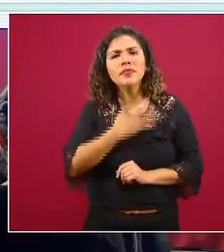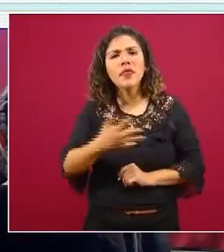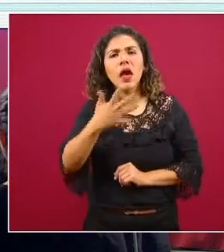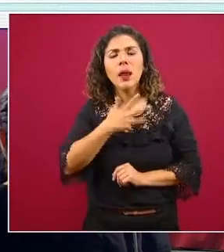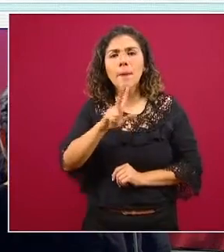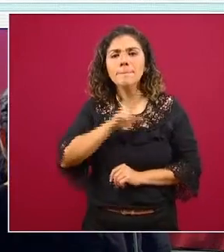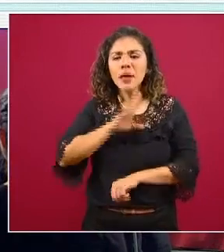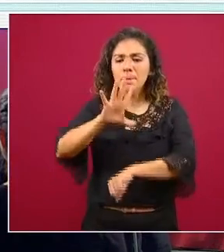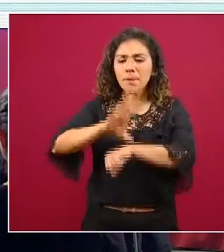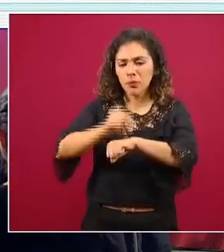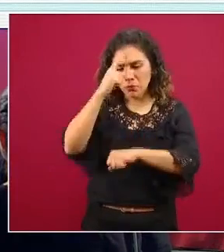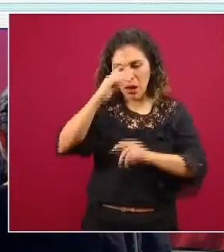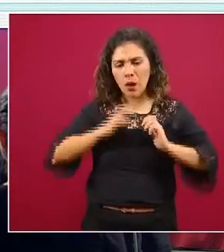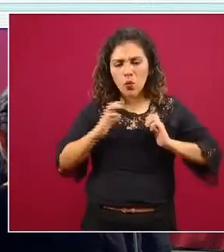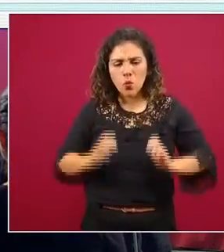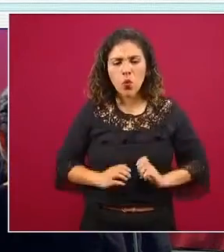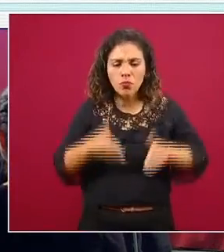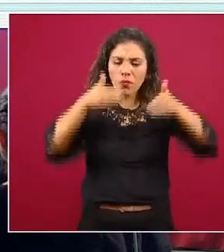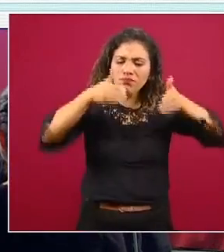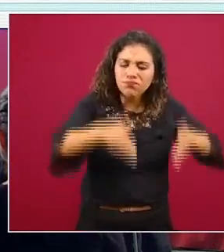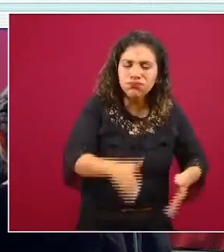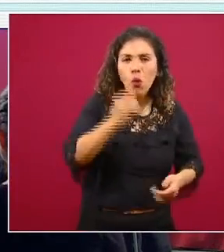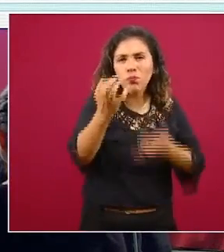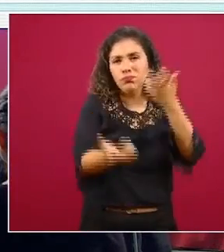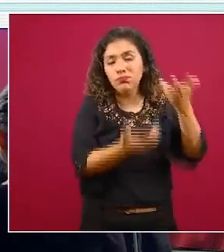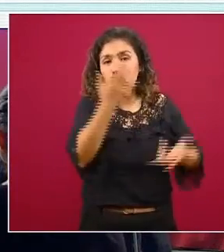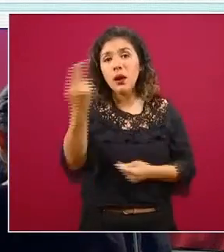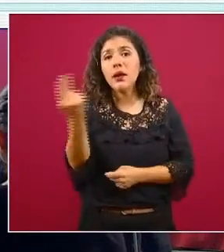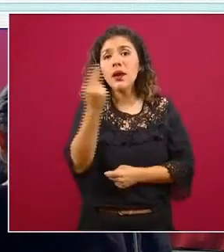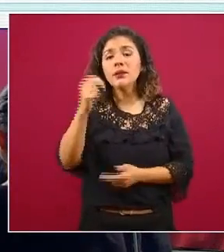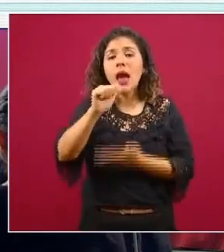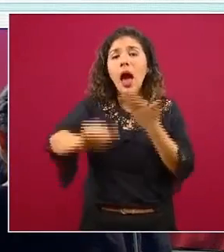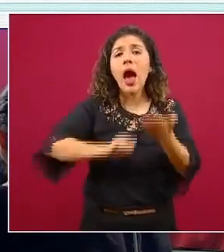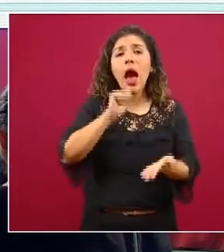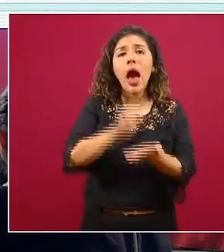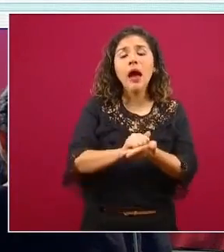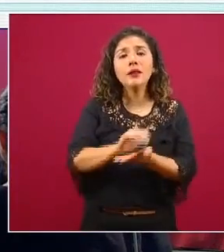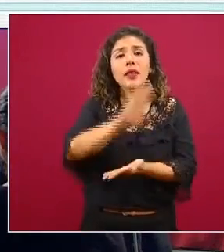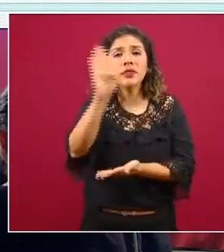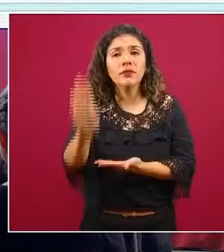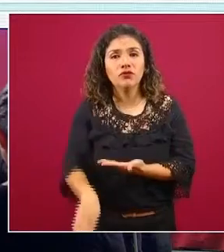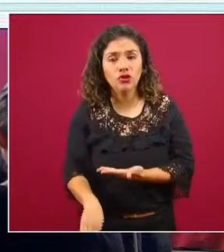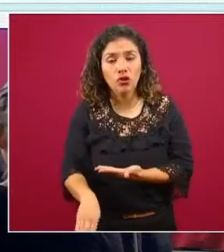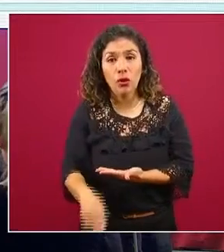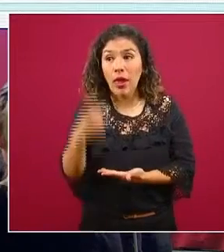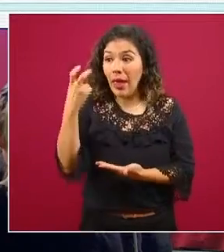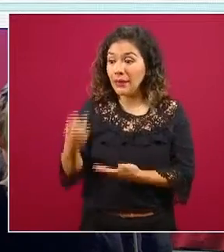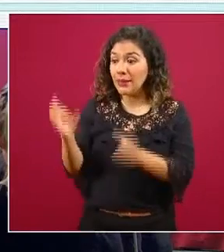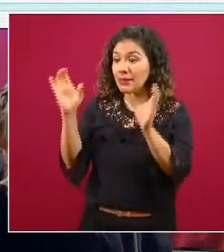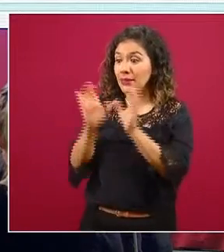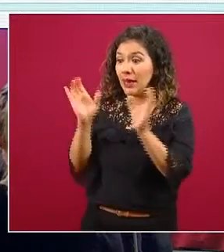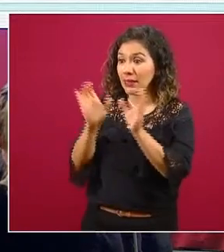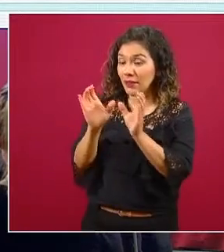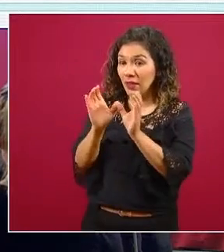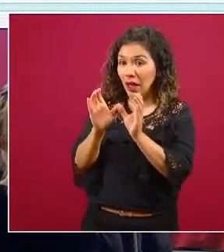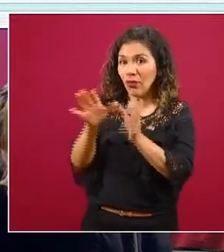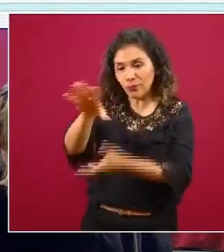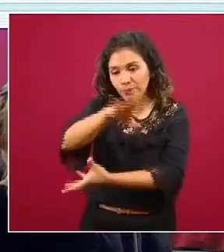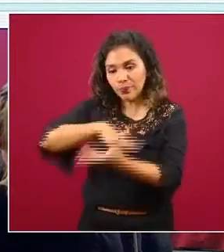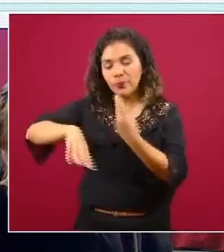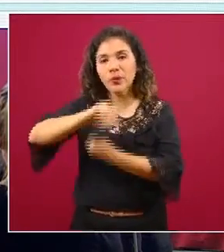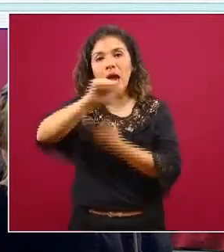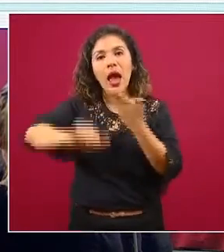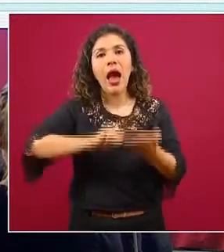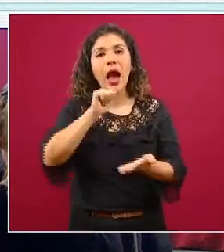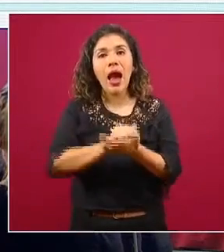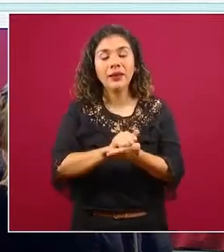el permiso de inhumación necesitan un acta de defunción entonces a partir del certificado de defunción se genera un acta de defunción y esta es la